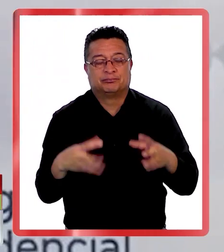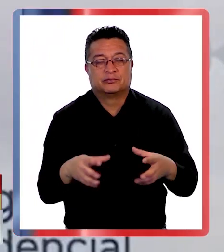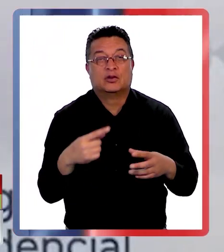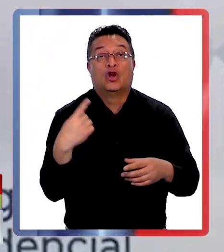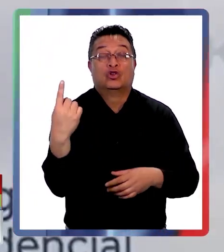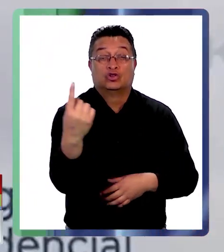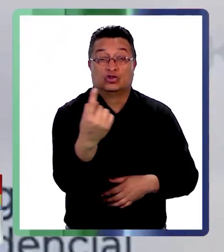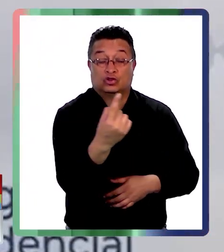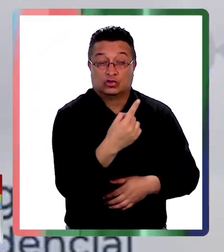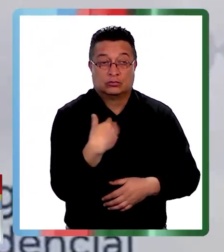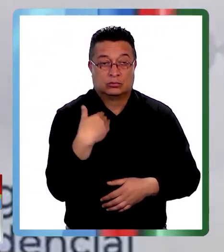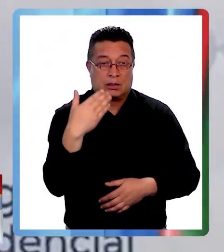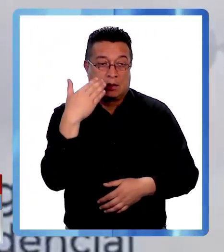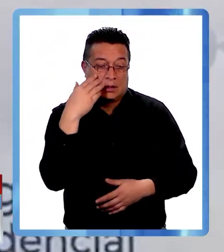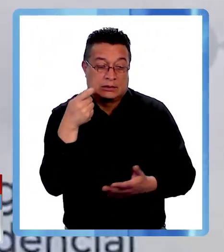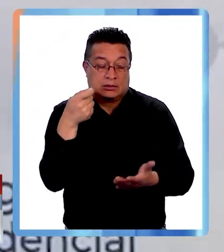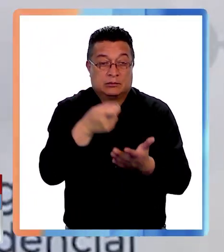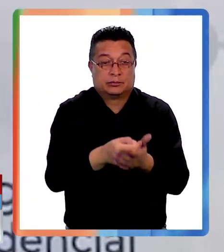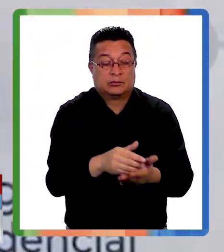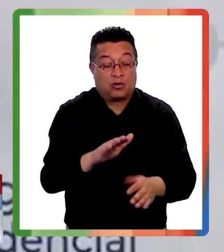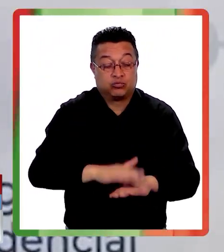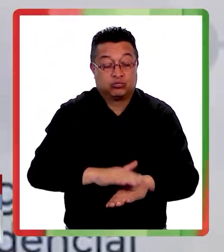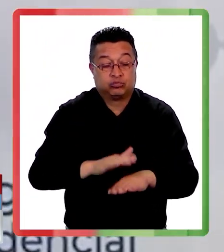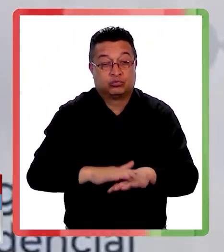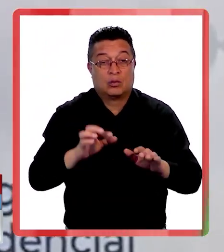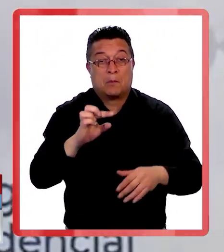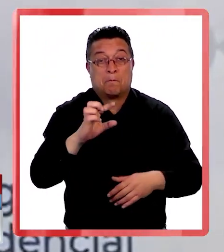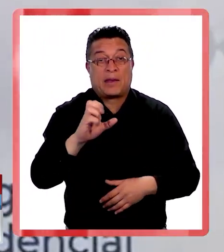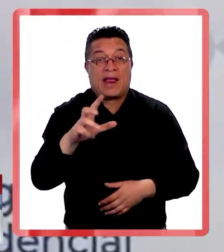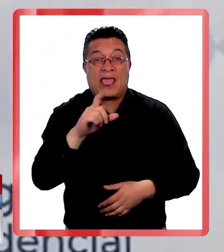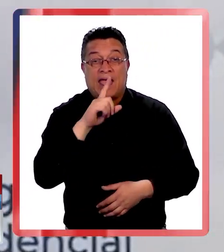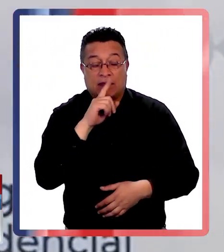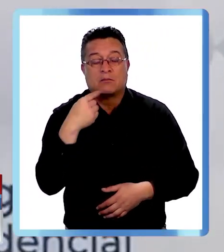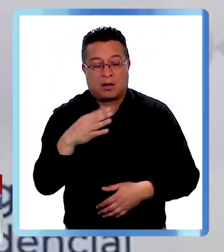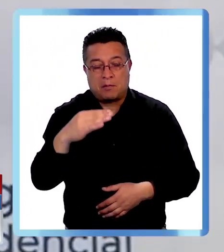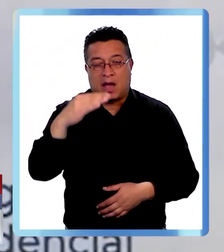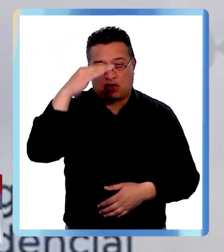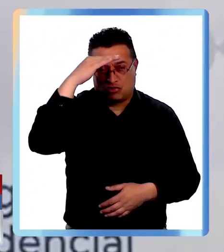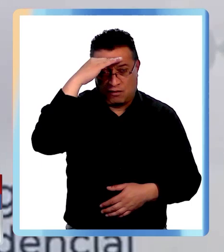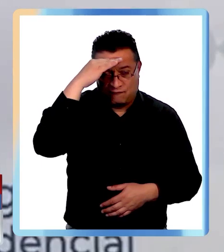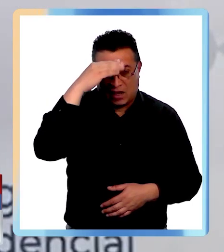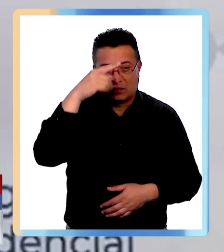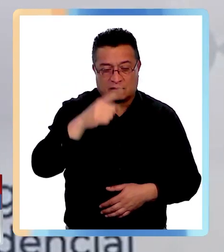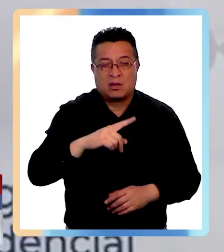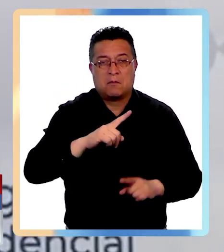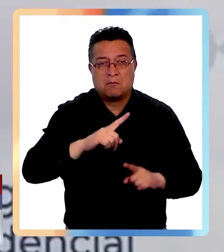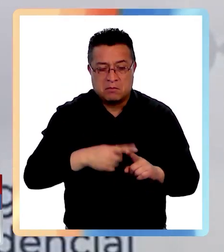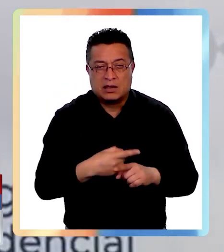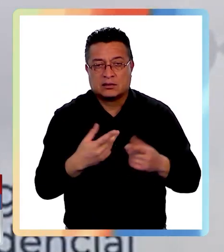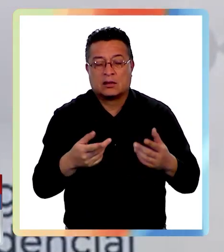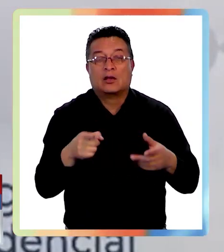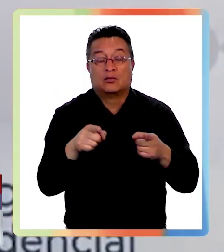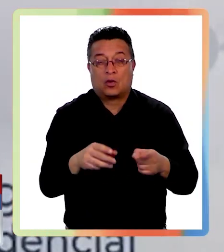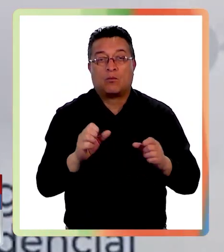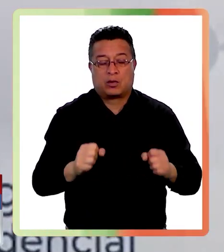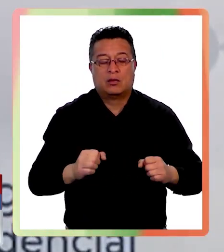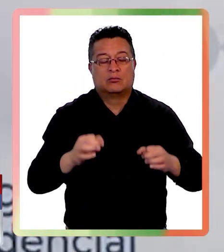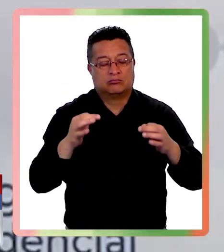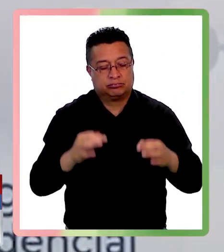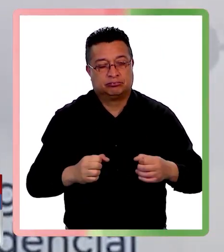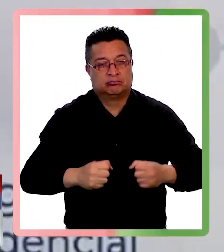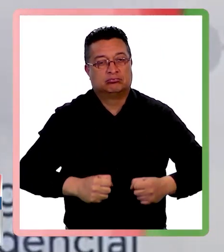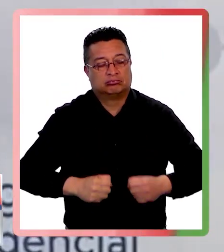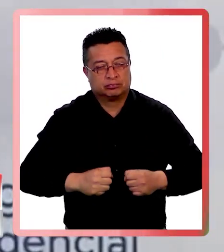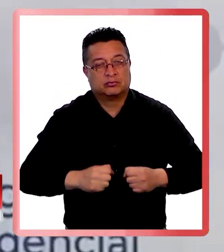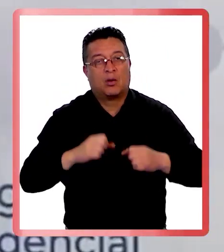que estuvieron a punto de comprar su estufa pellets hoy día ya podemos generar confianza no solo por un año más aquí hay una capacidad instalada